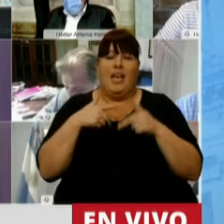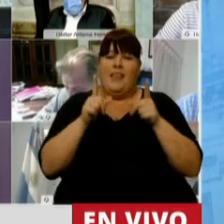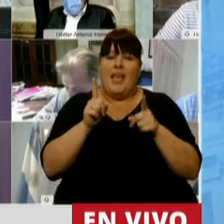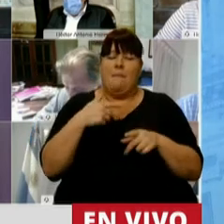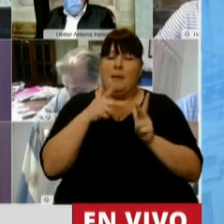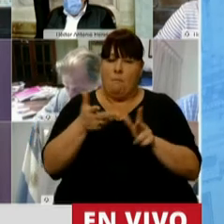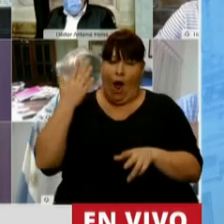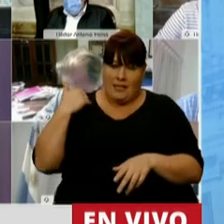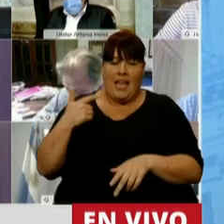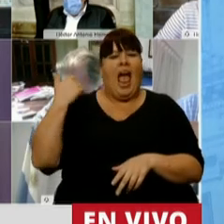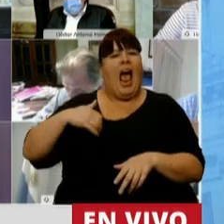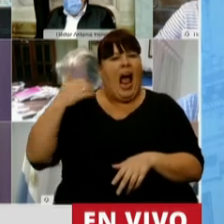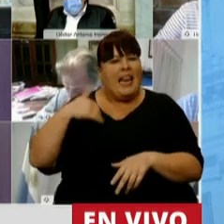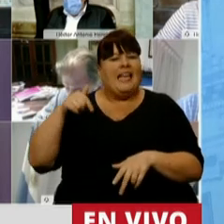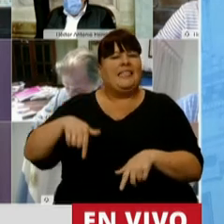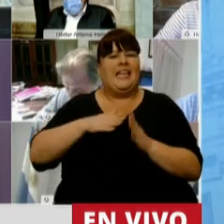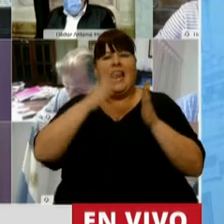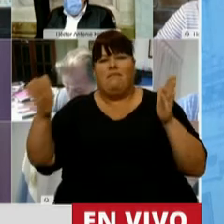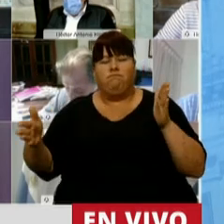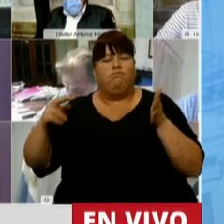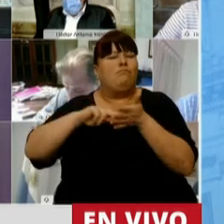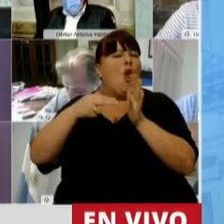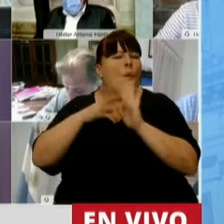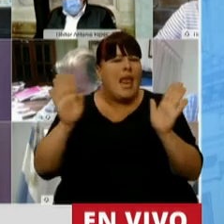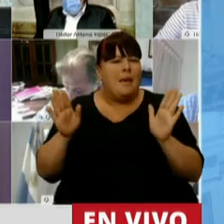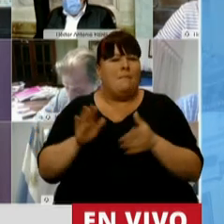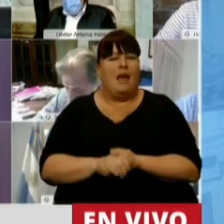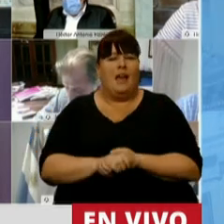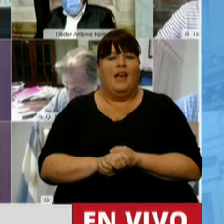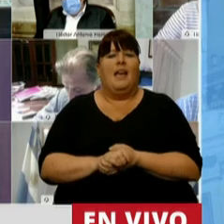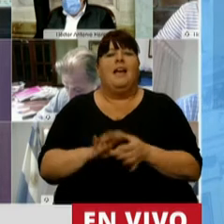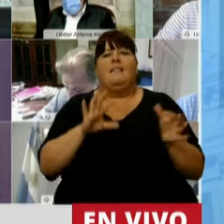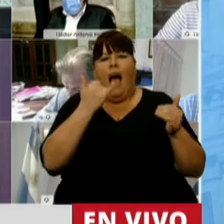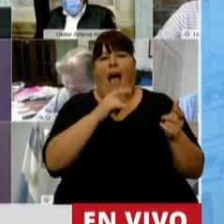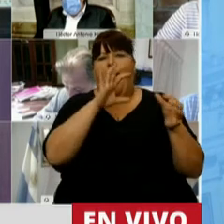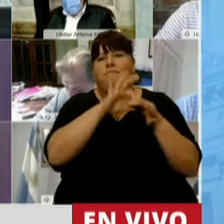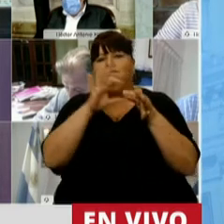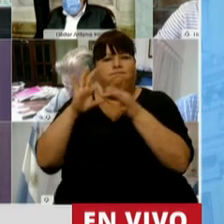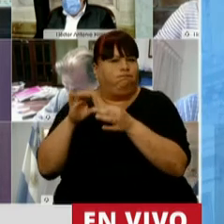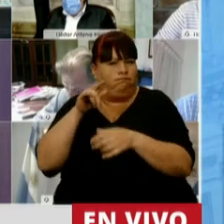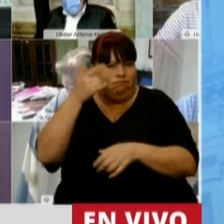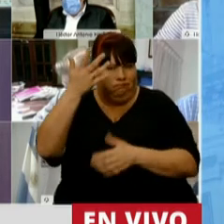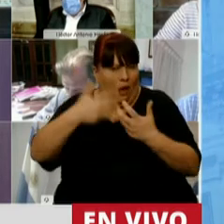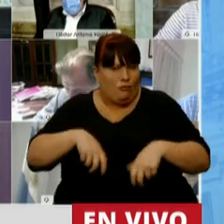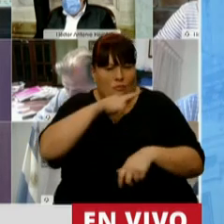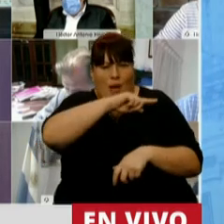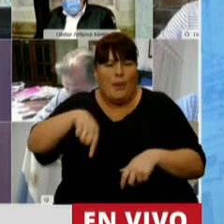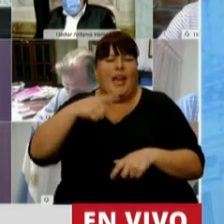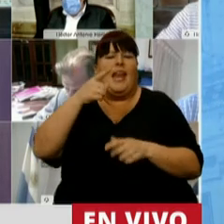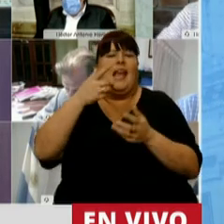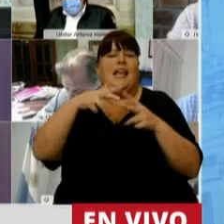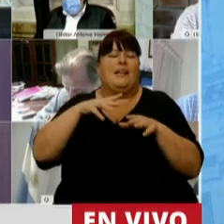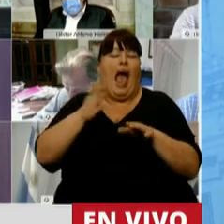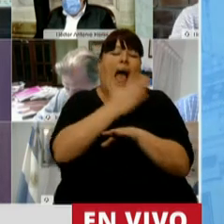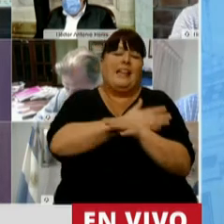decía, señor Presidente, la Argentina atraviesa tres crisis que se condicionan entre sí, que son conexas, la crisis económica y social